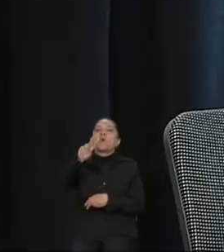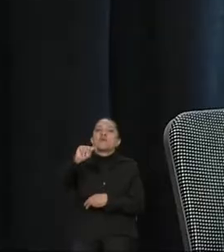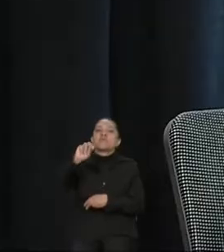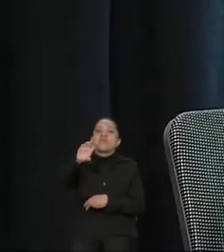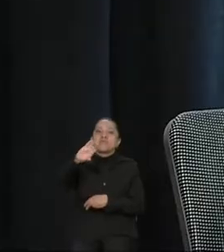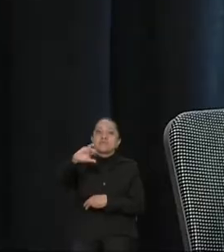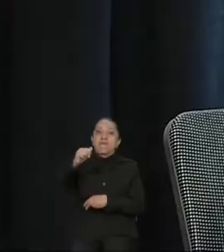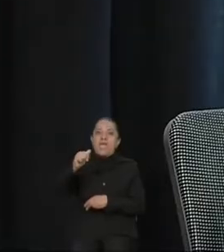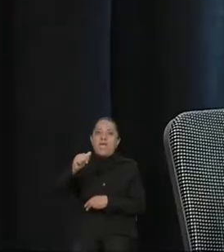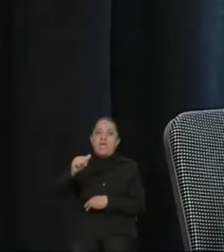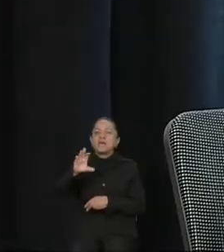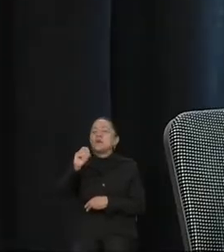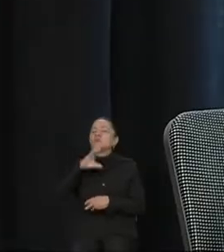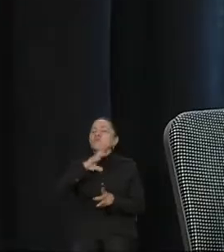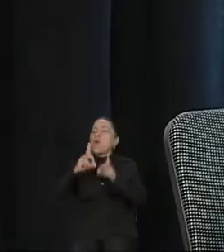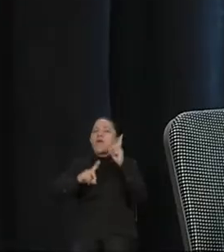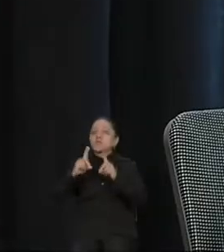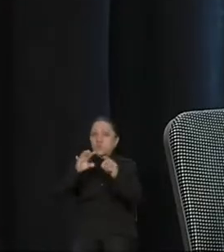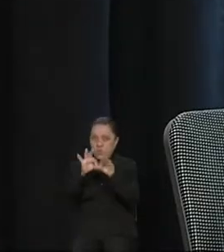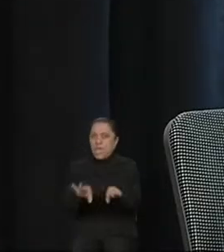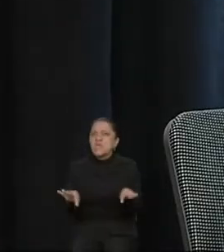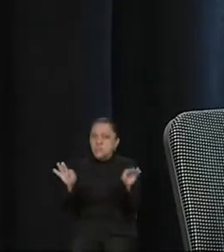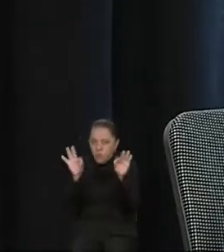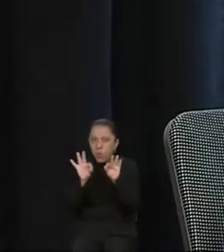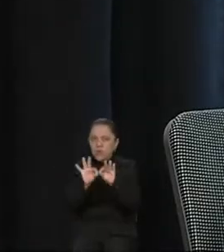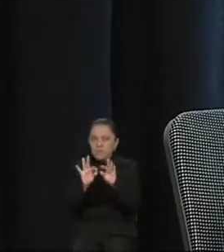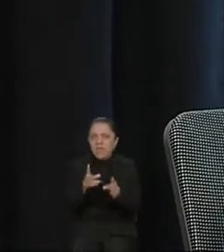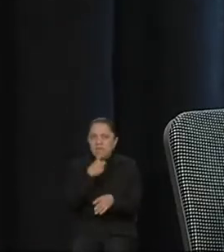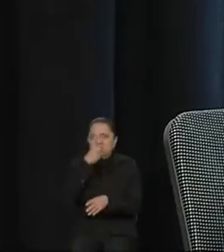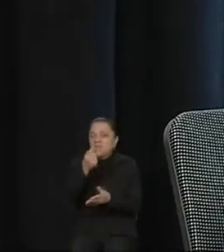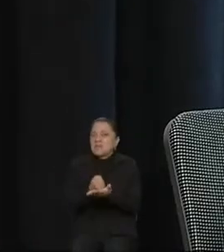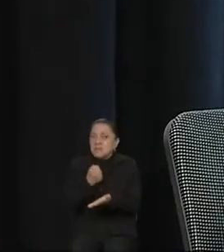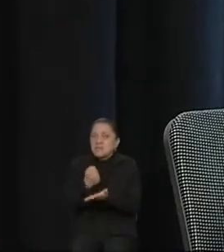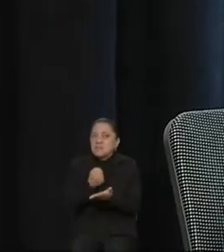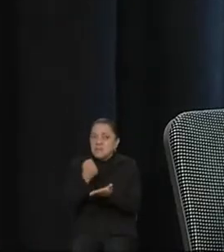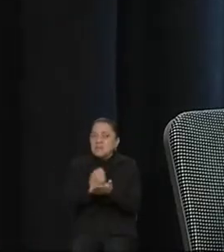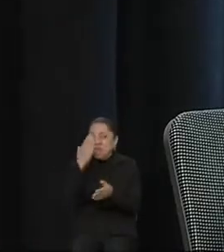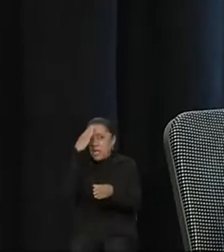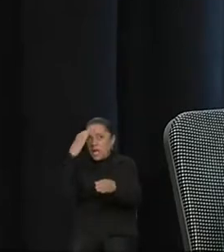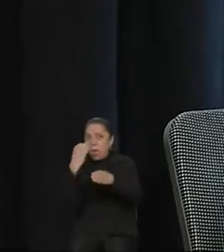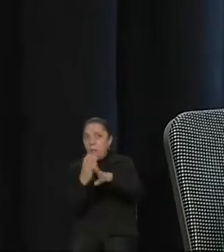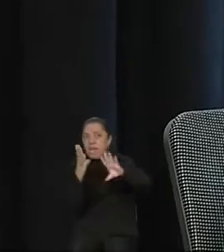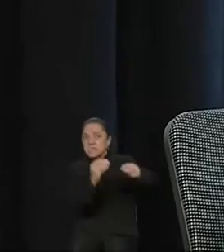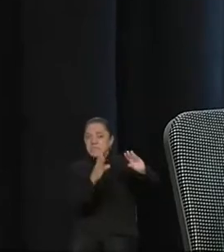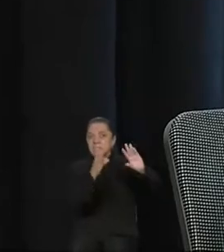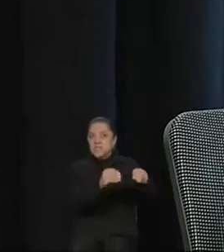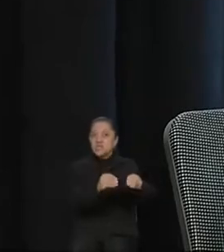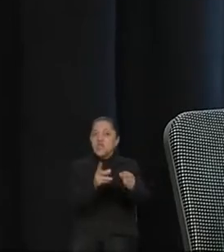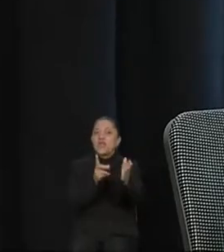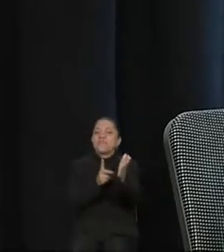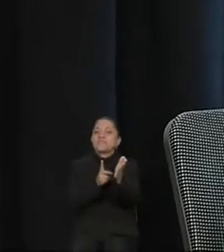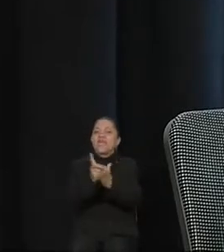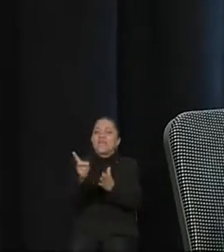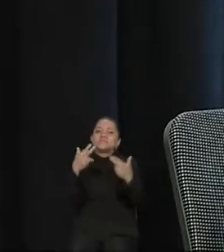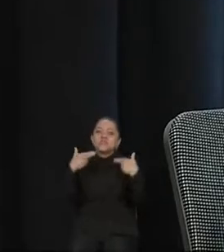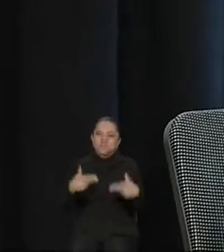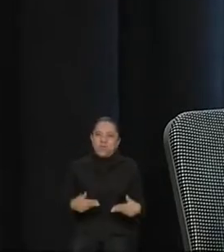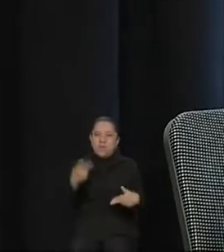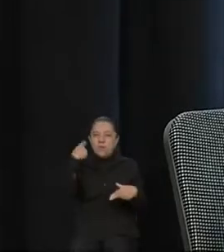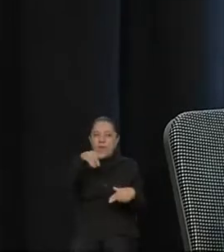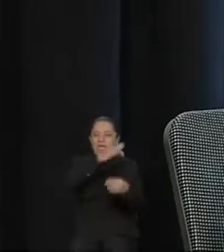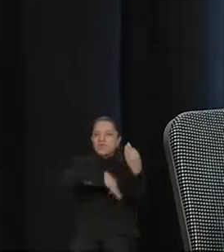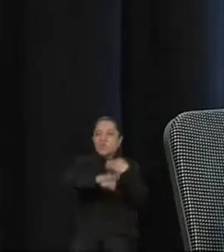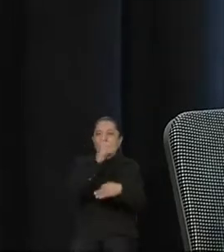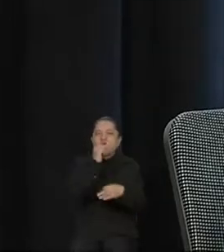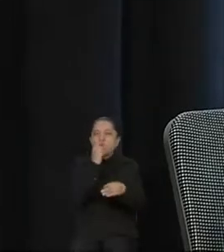es muy importante insistir en una mayor capacitación en materia de derechos humanos para todos los elementos de las distintas corporaciones, pero